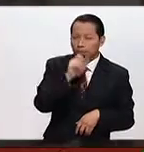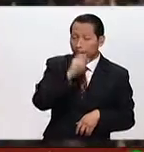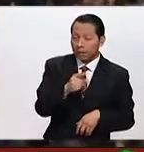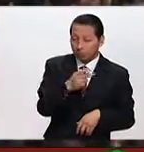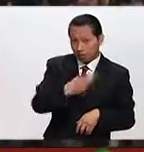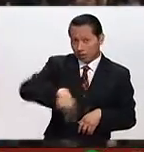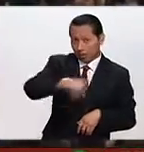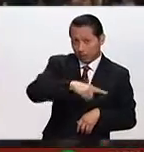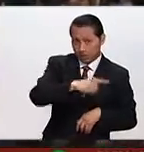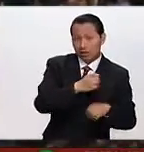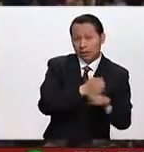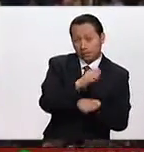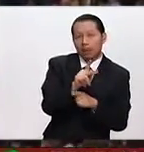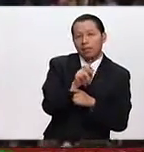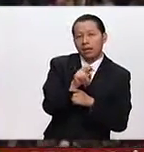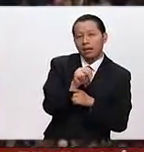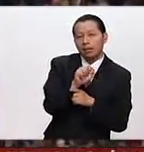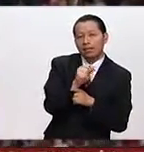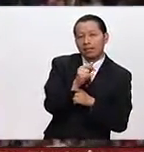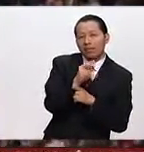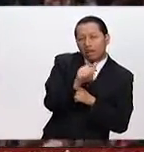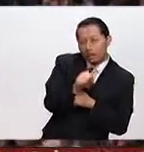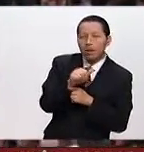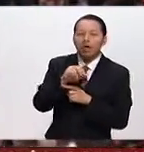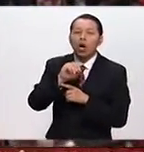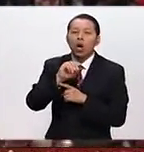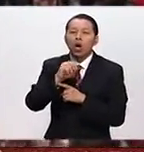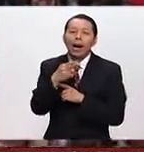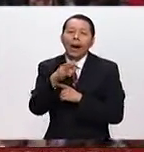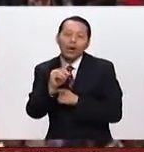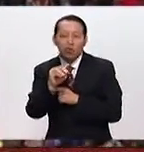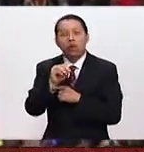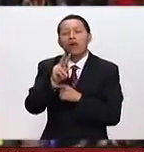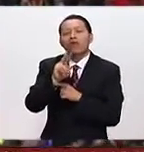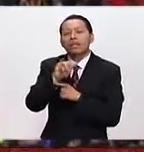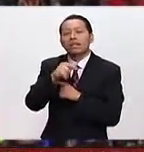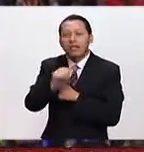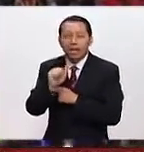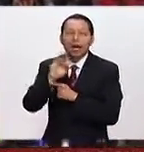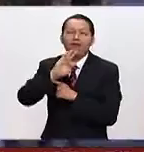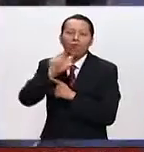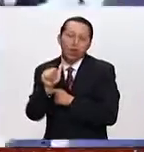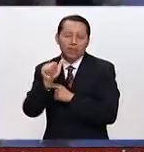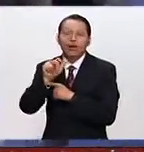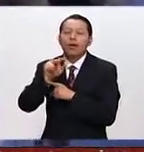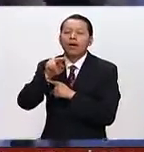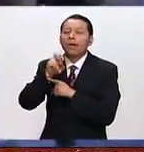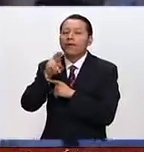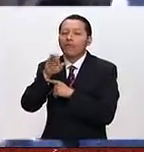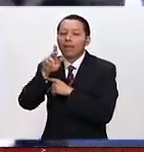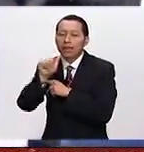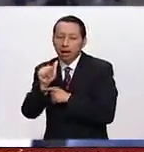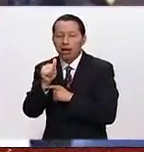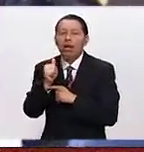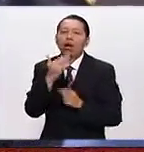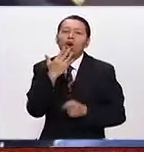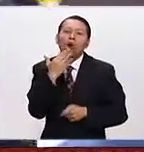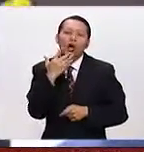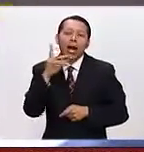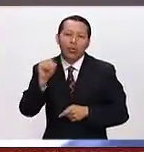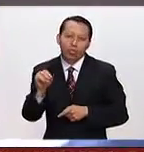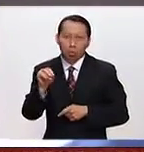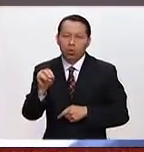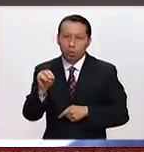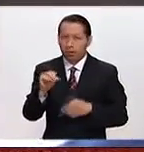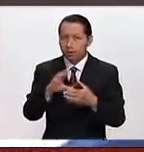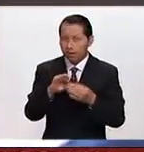batalla como Pensilvania, Ohio, Virginia, Florida, Nevada, Colorado. En esos estados que